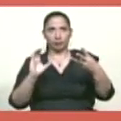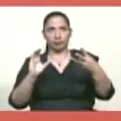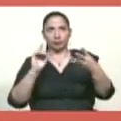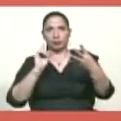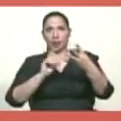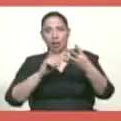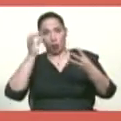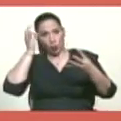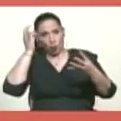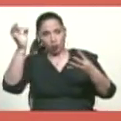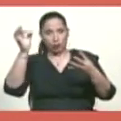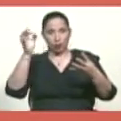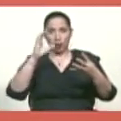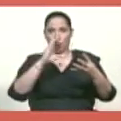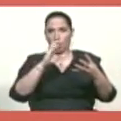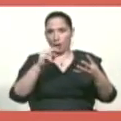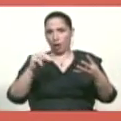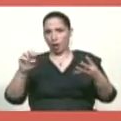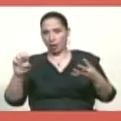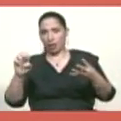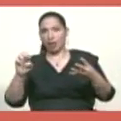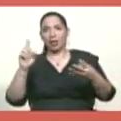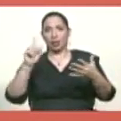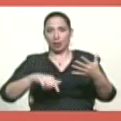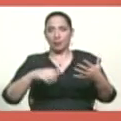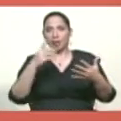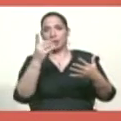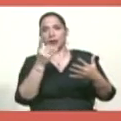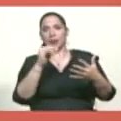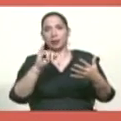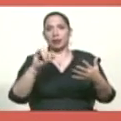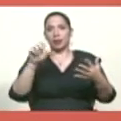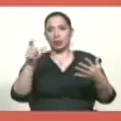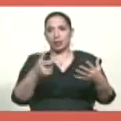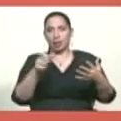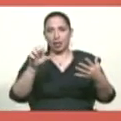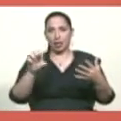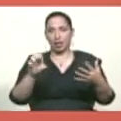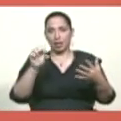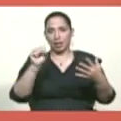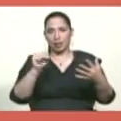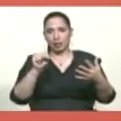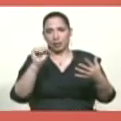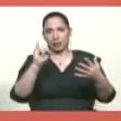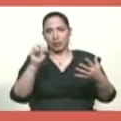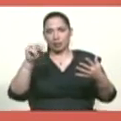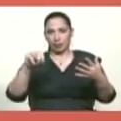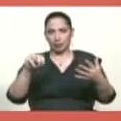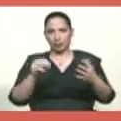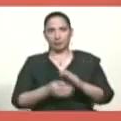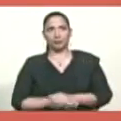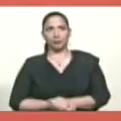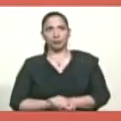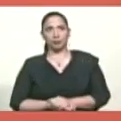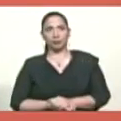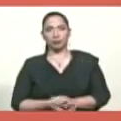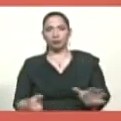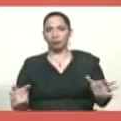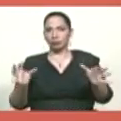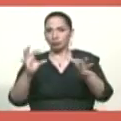Consejo Nacional Electoral y el DIGESIN. Queda establecido la relación